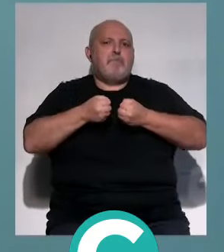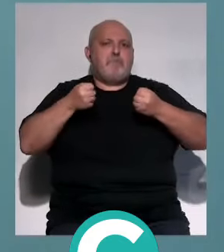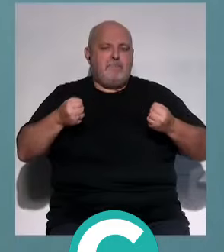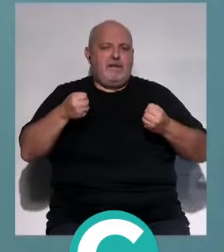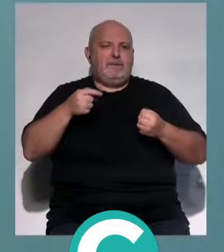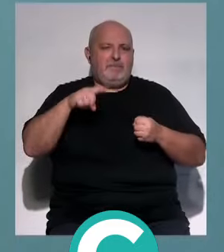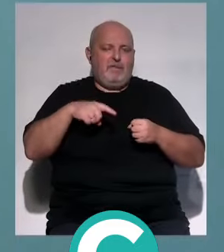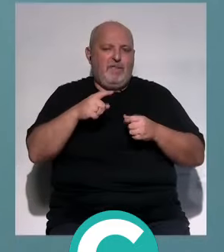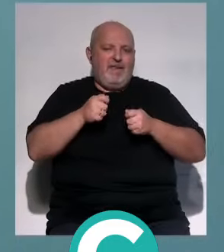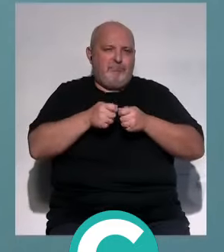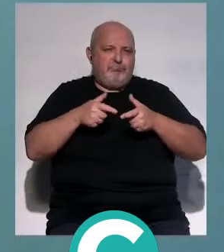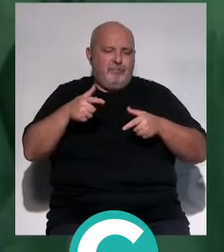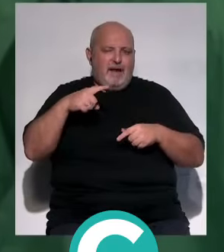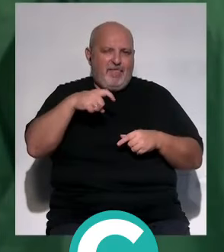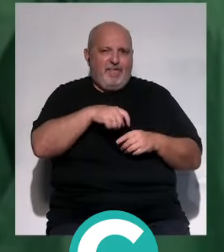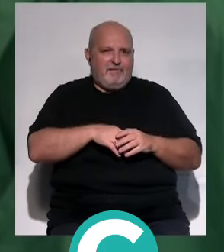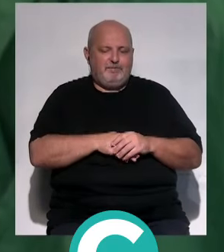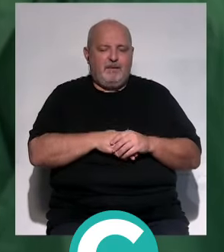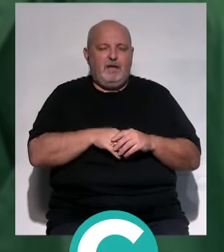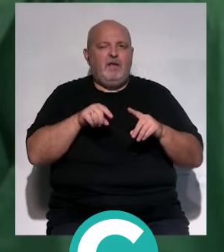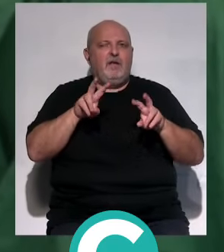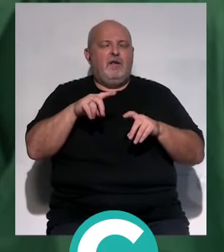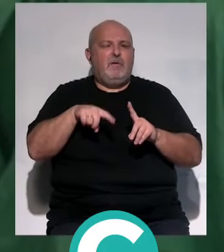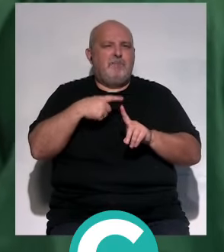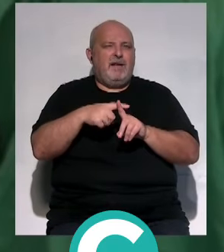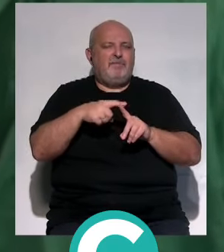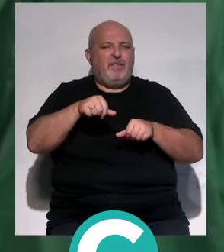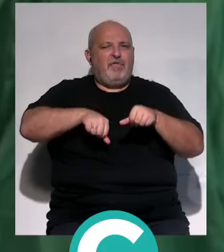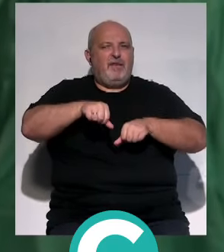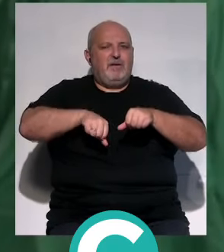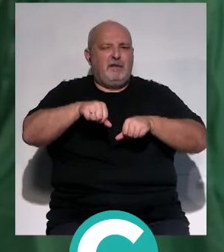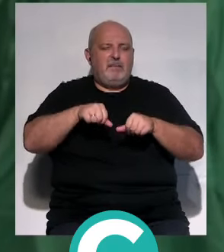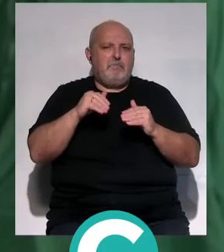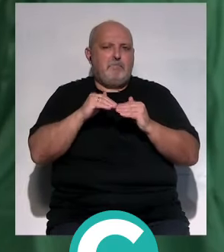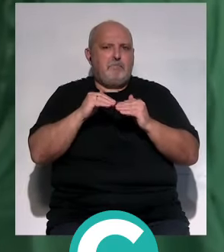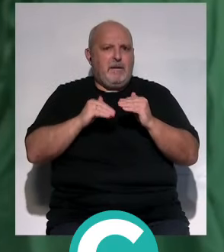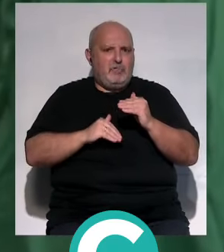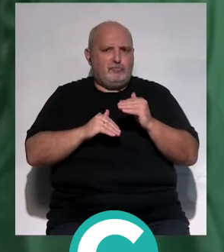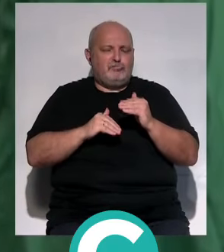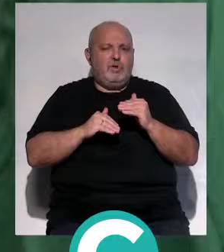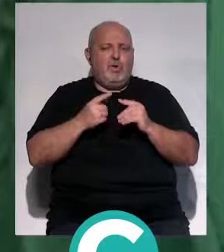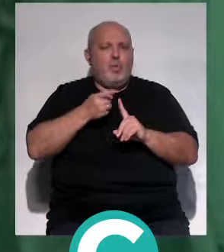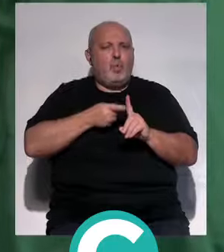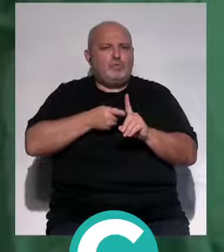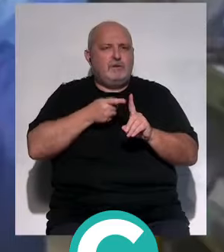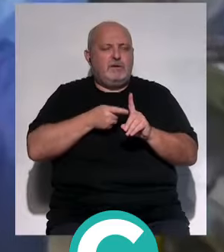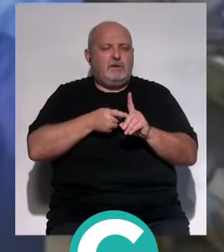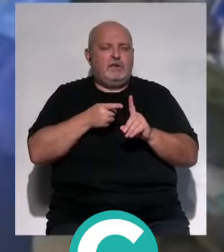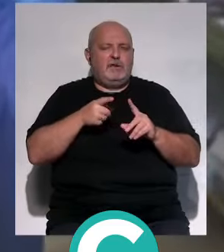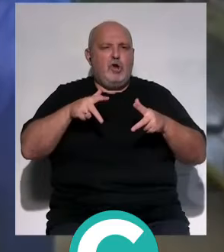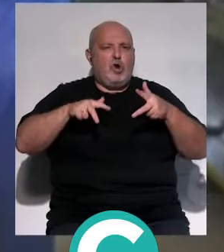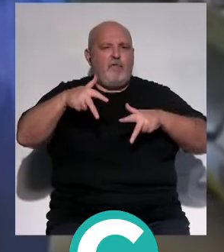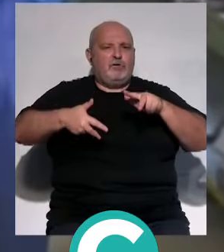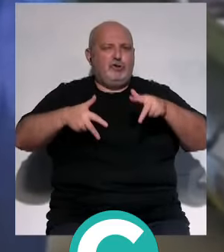metastásicos, estamos hablando. Estos tratamientos se suman a la cirugía mínimamente invasiva que está utilizando cirugía